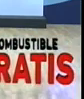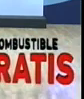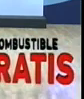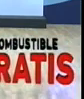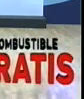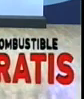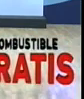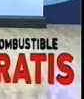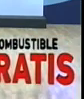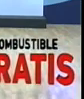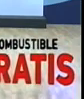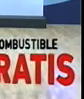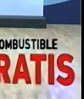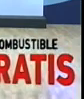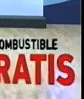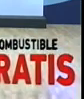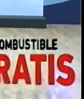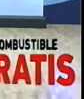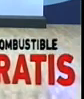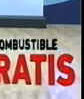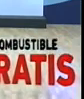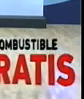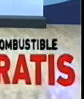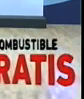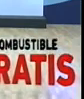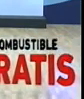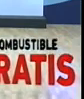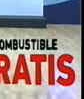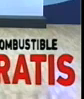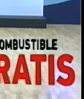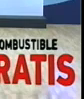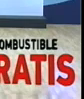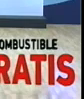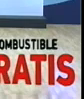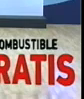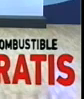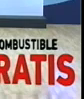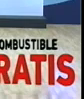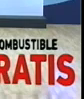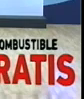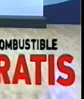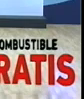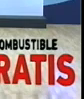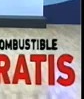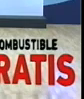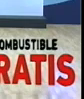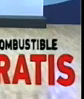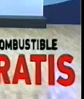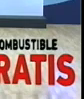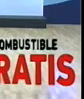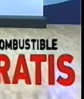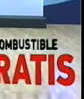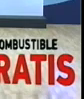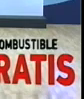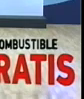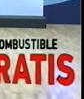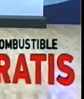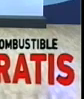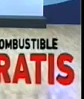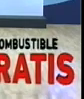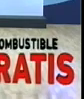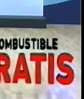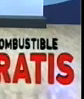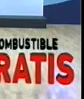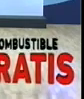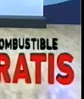pista que vas a acumular puntos Texaco por tu compra sigue acumulando puntos y canjealos por combustible gratis si aún no estás registrado regístrate